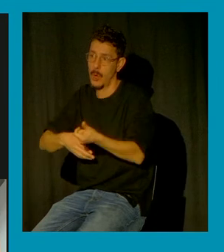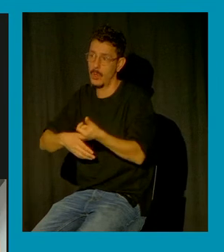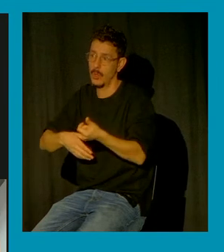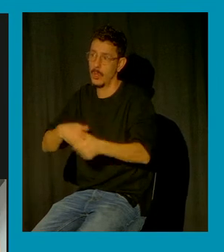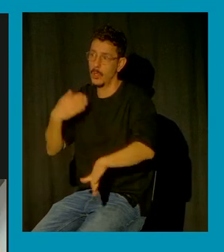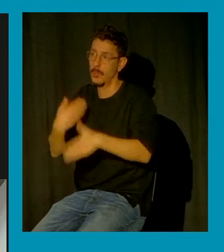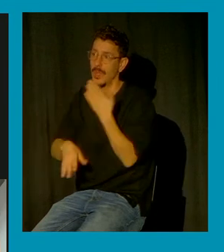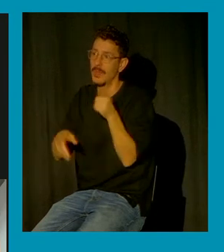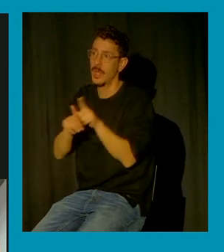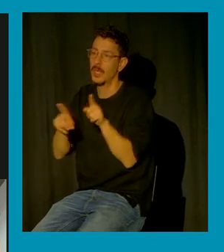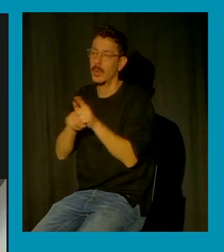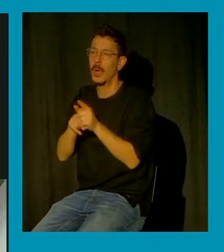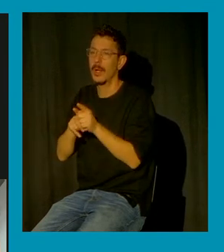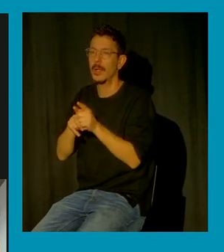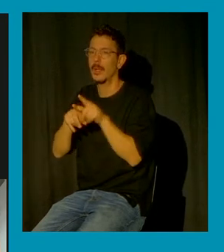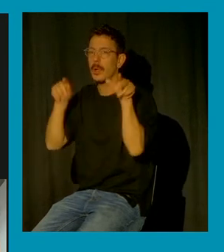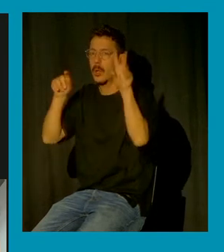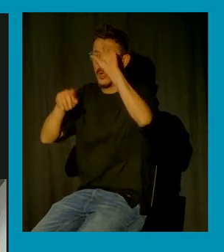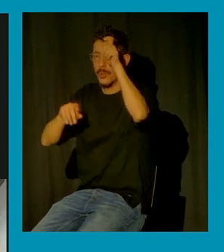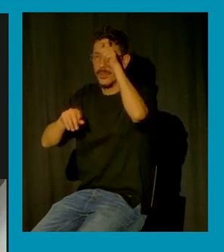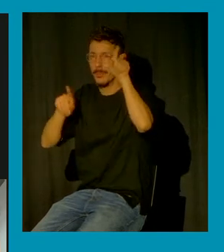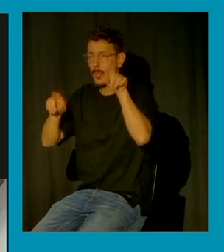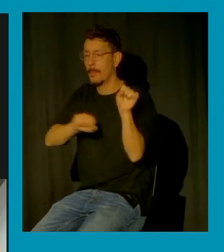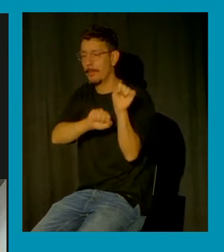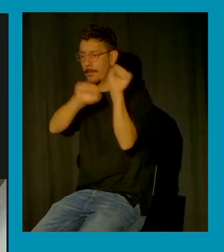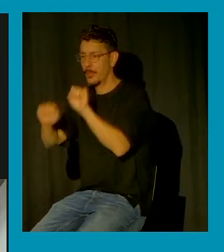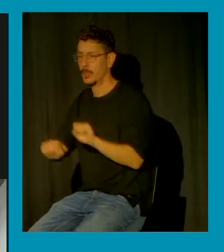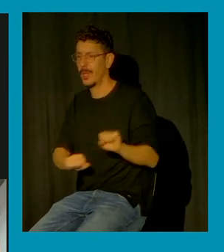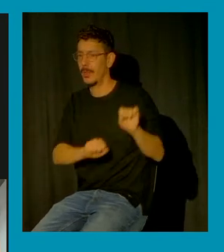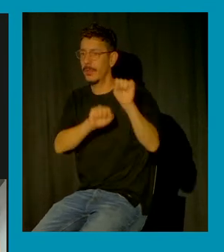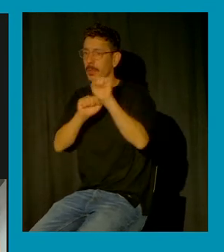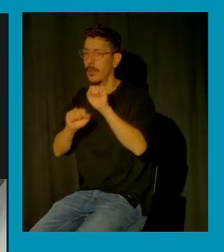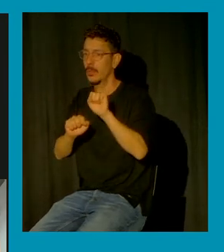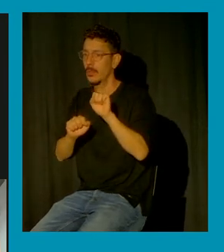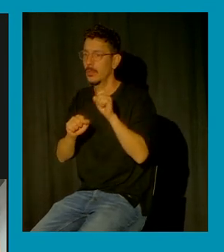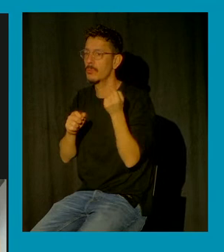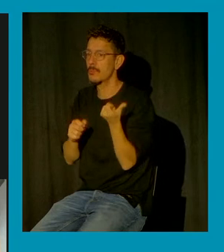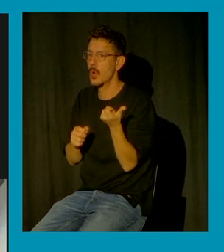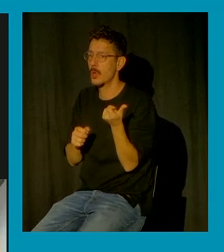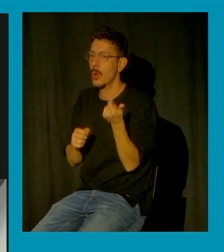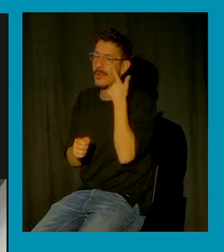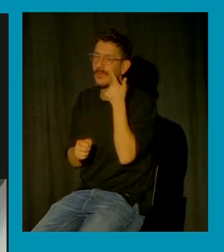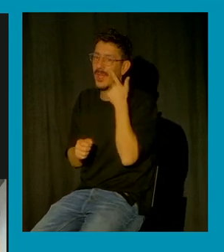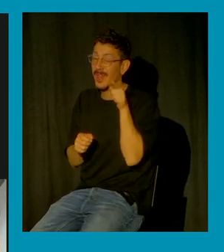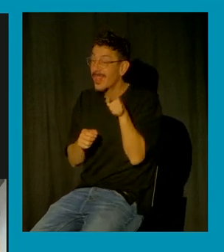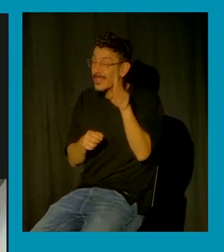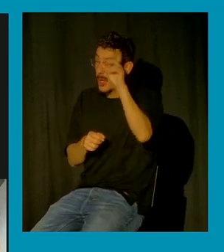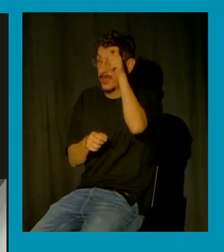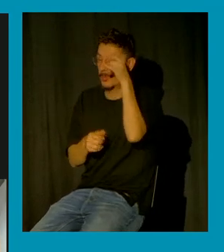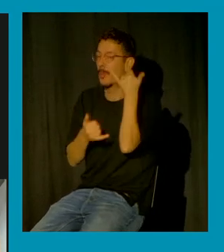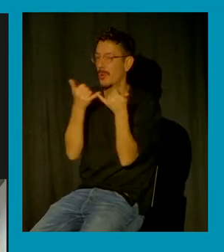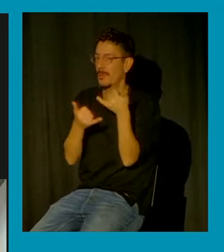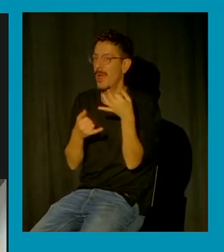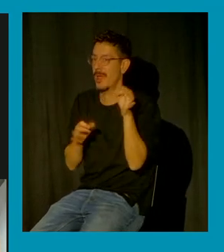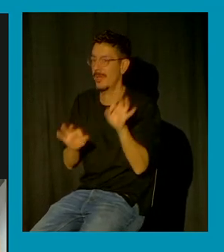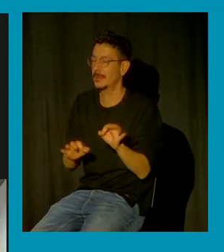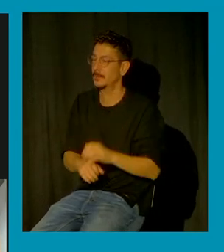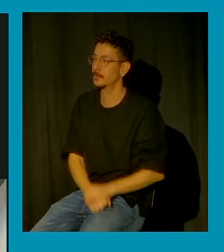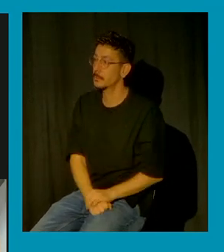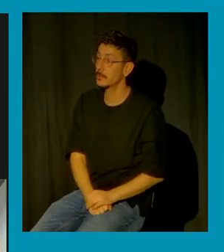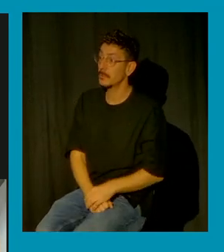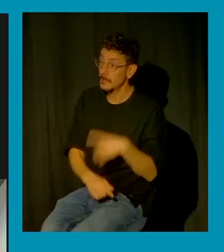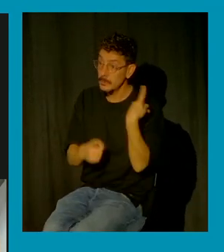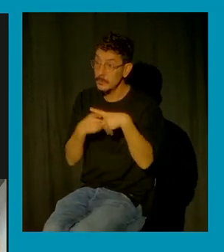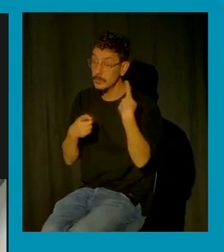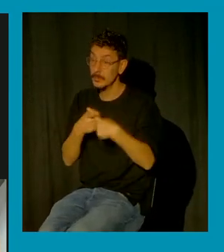el concepto de protección ¿no? y me preocupa mucho estas iniciativas que ya antes de la pandemia y que se han recuperado después